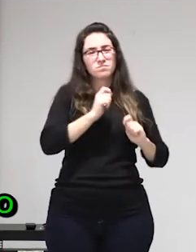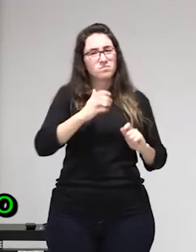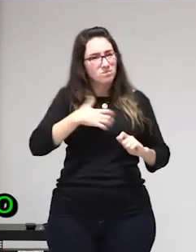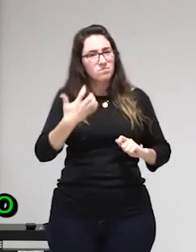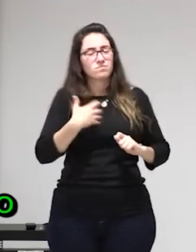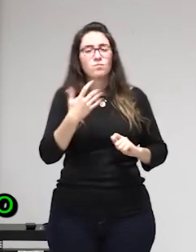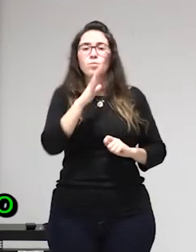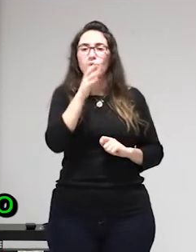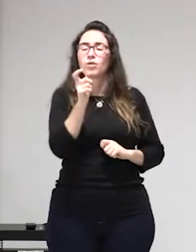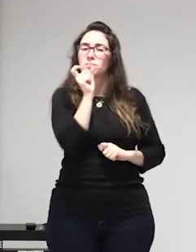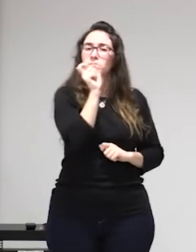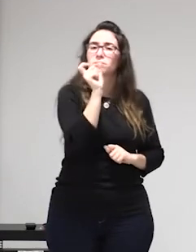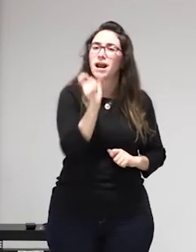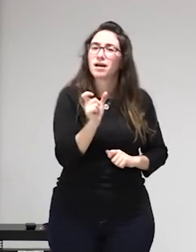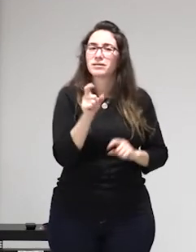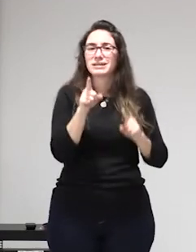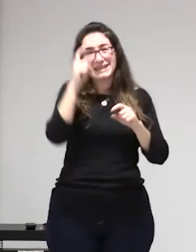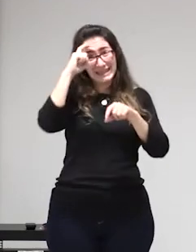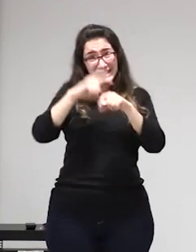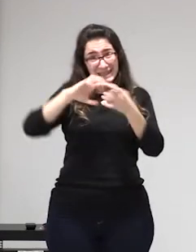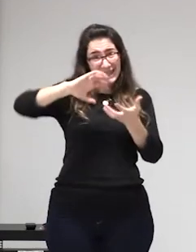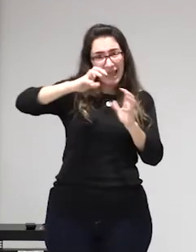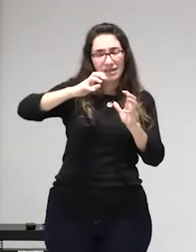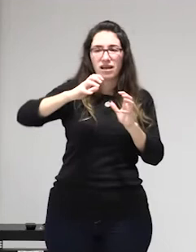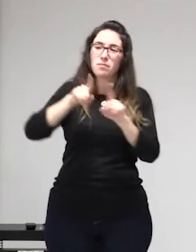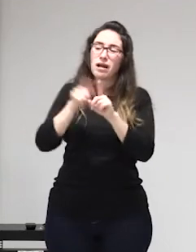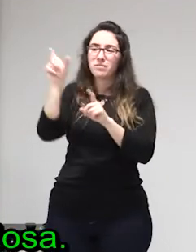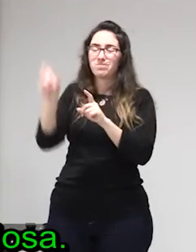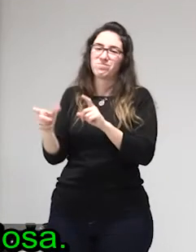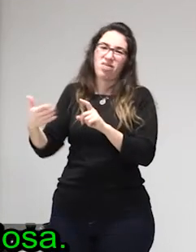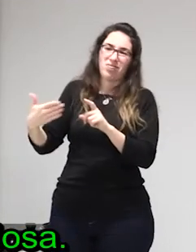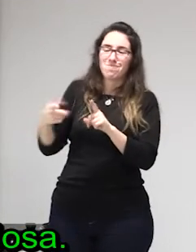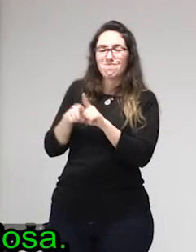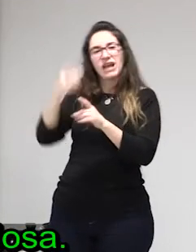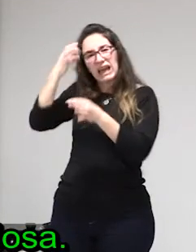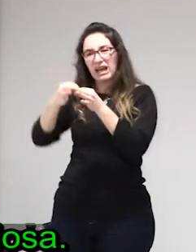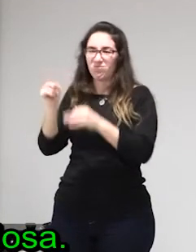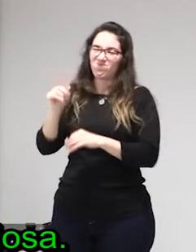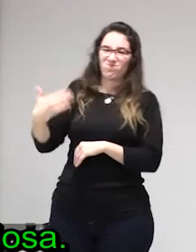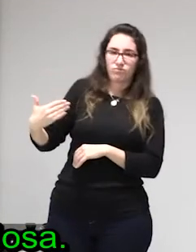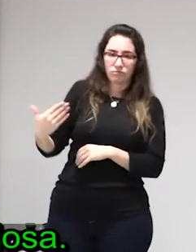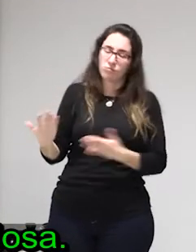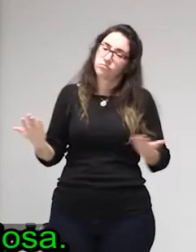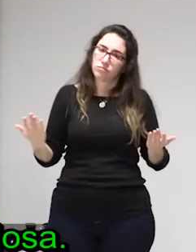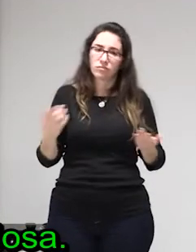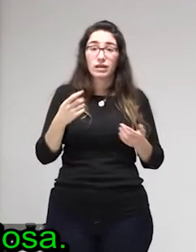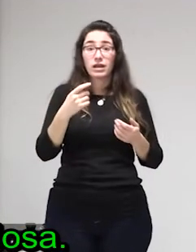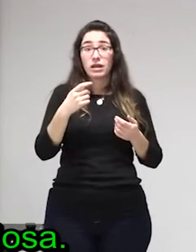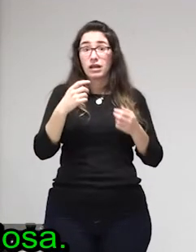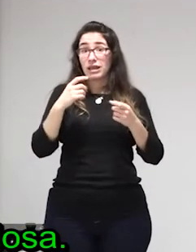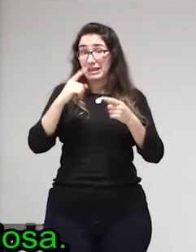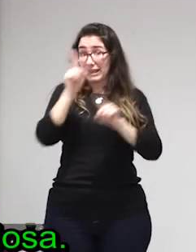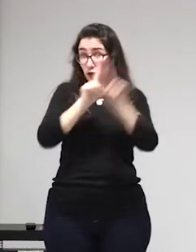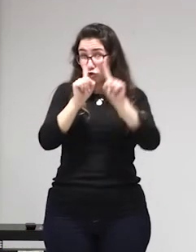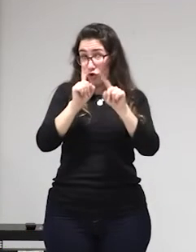disociativo son trastornos muy muy incapacitantes de acuerdo no es que yo tenga una memoria y me